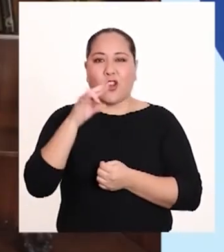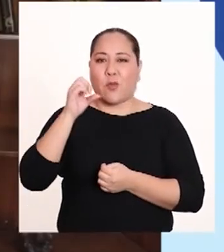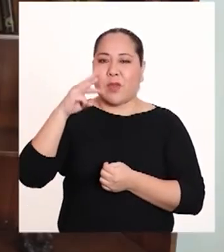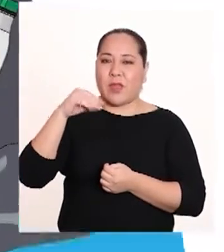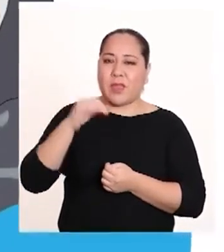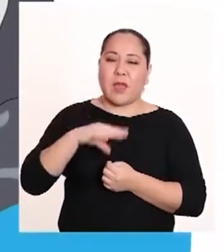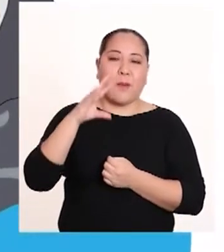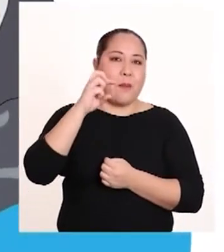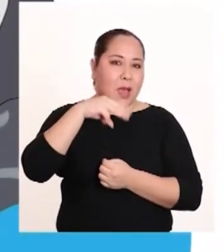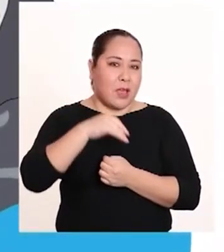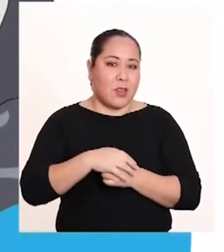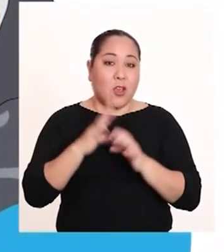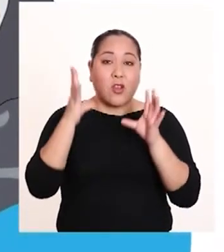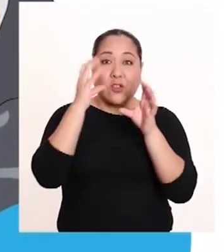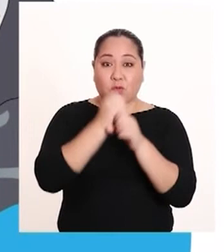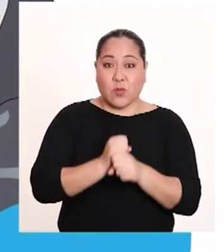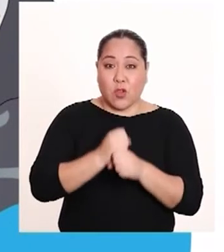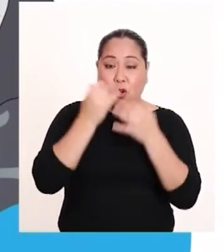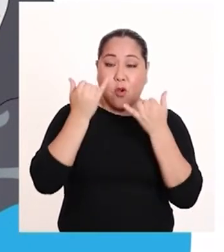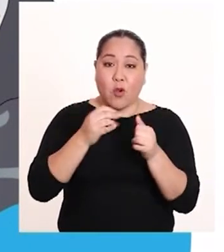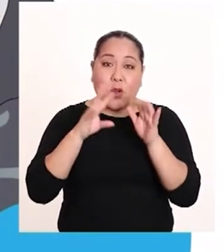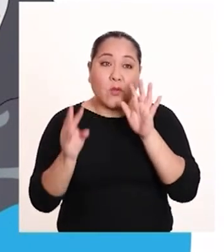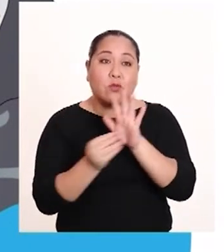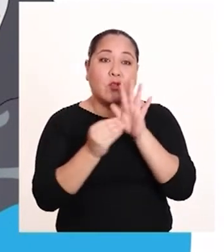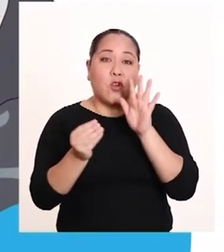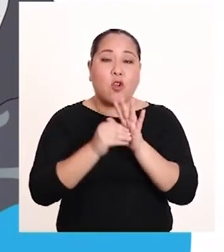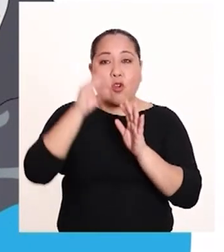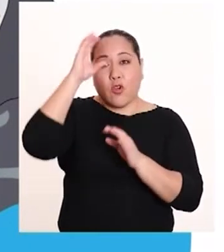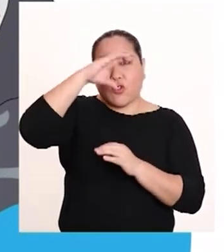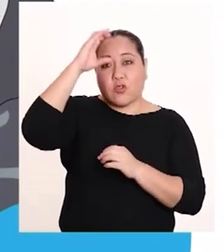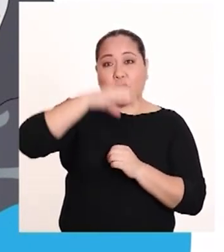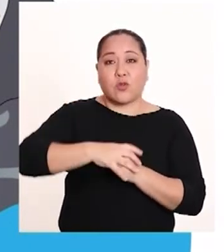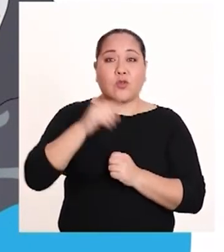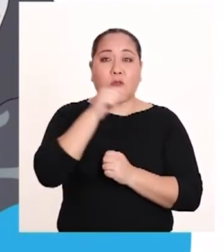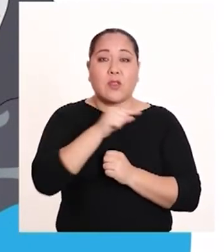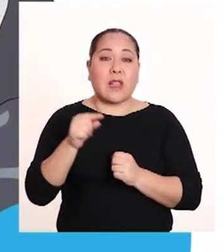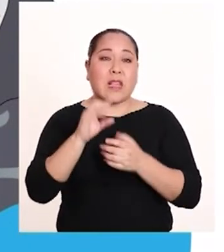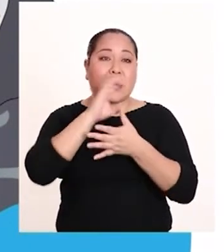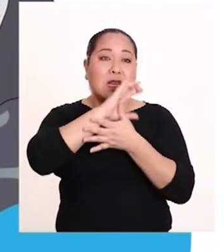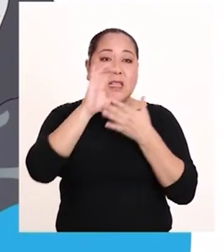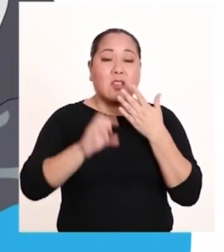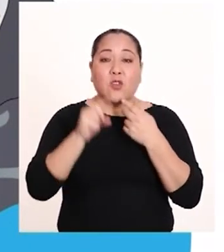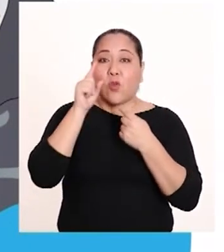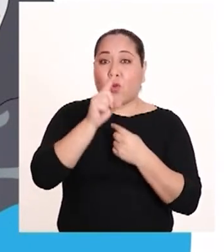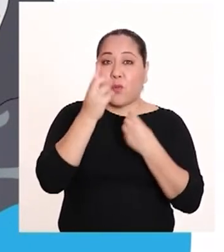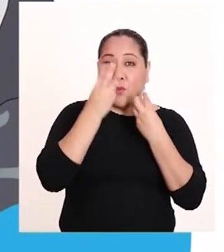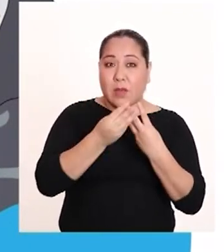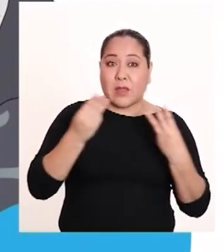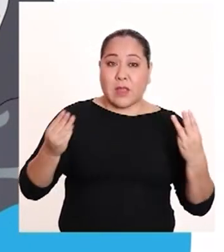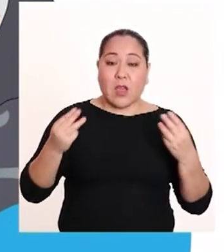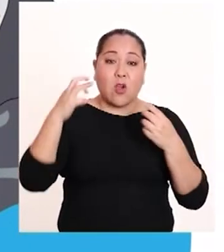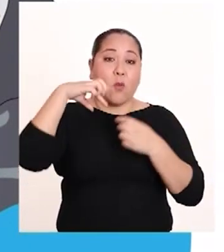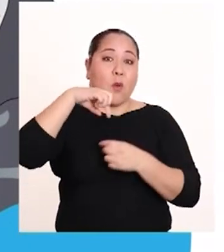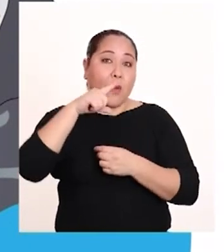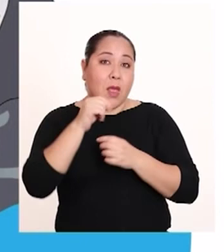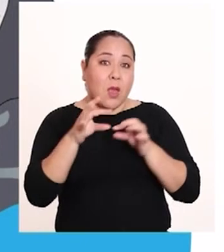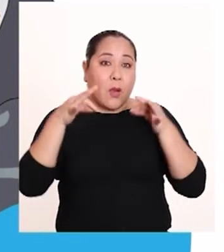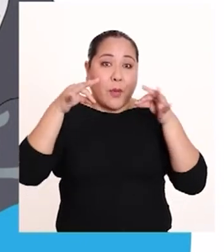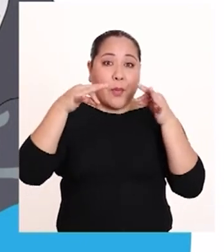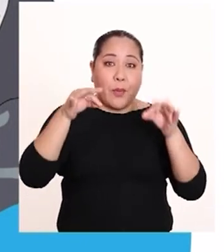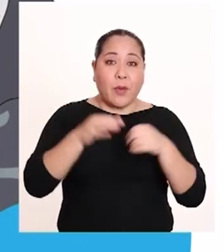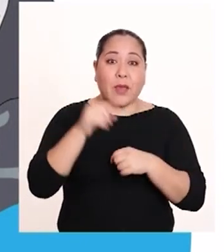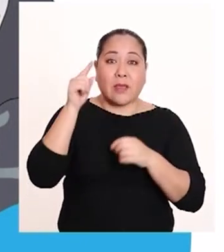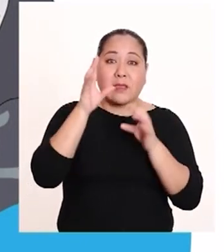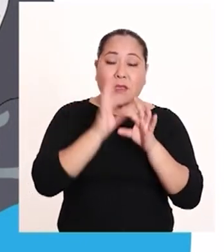Romina y Mario. Recapitulando, hoy hemos sumado el conocimiento de las características de un material como el plástico,